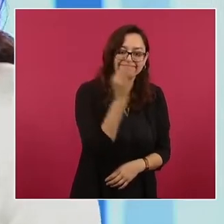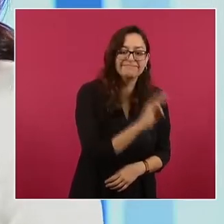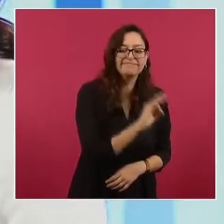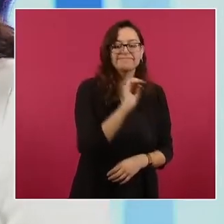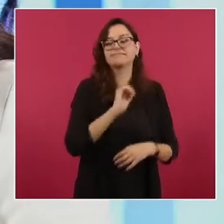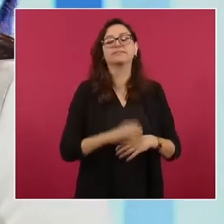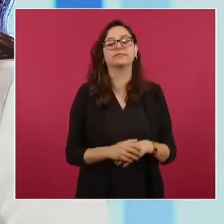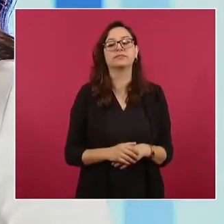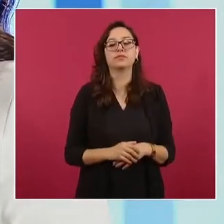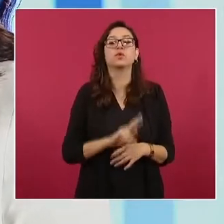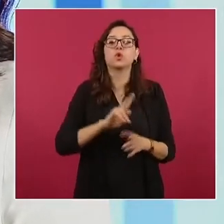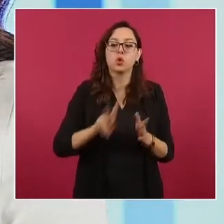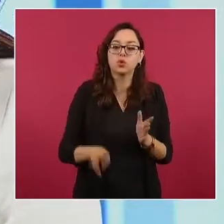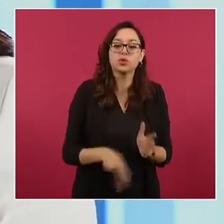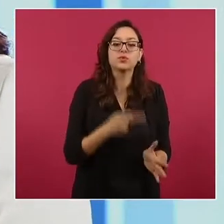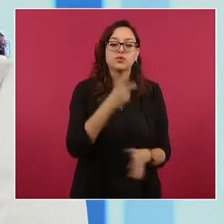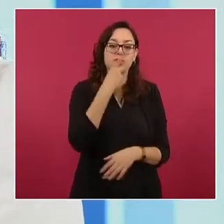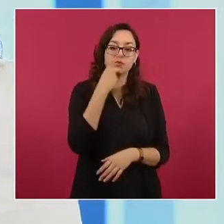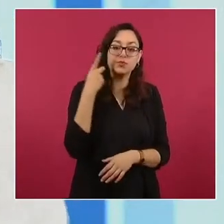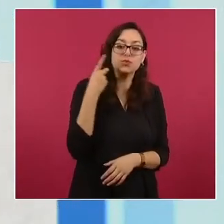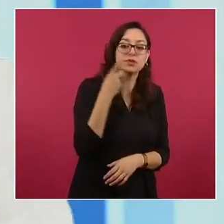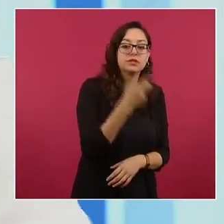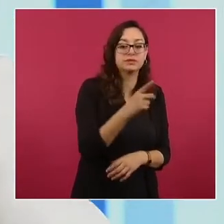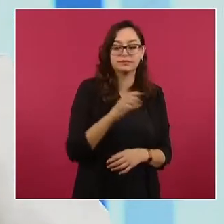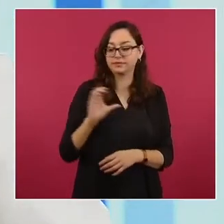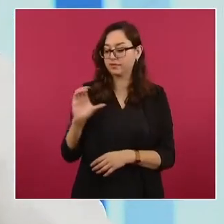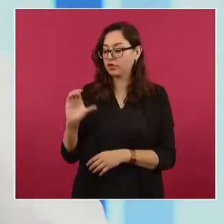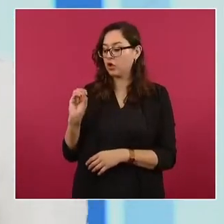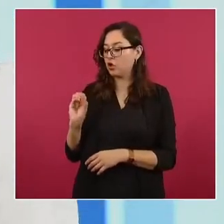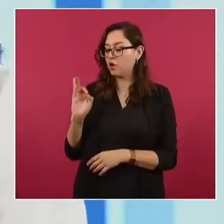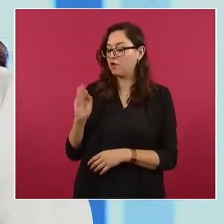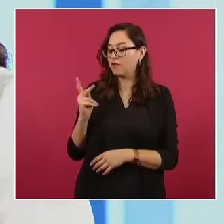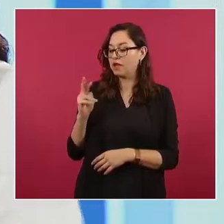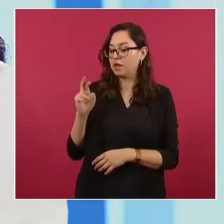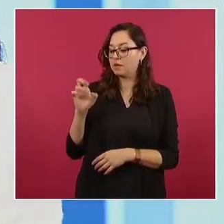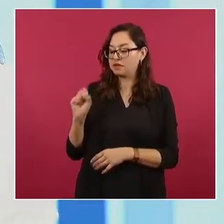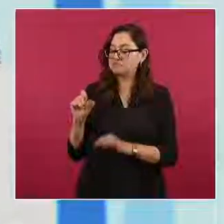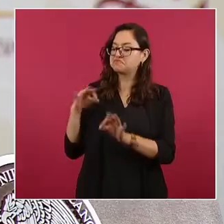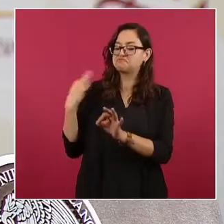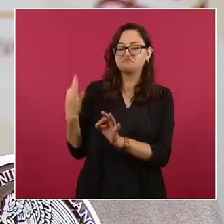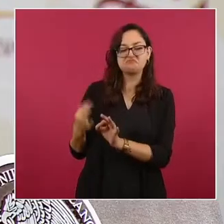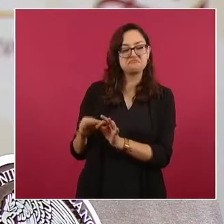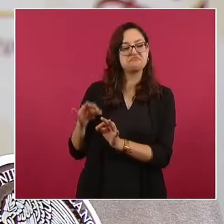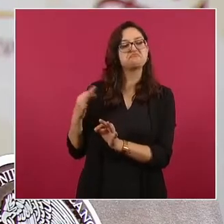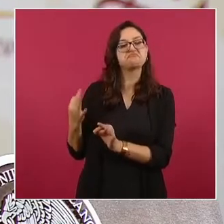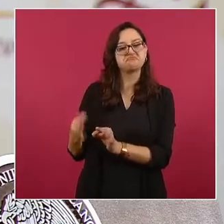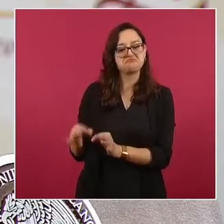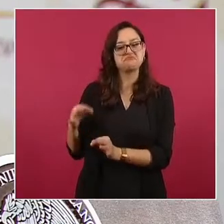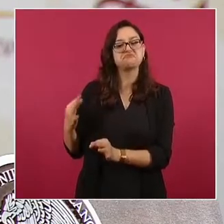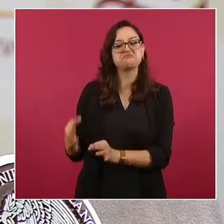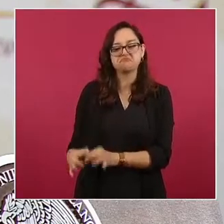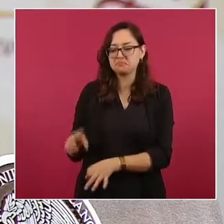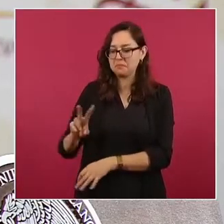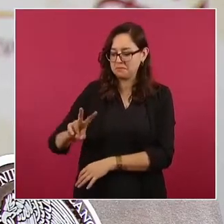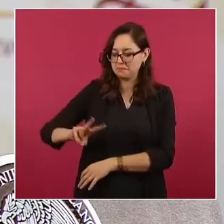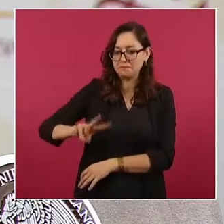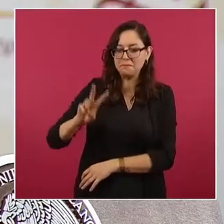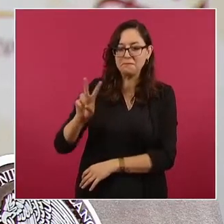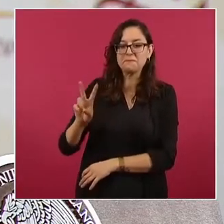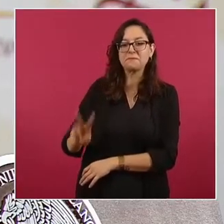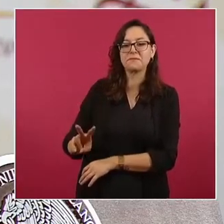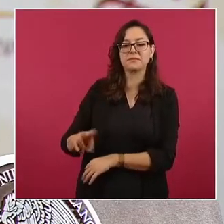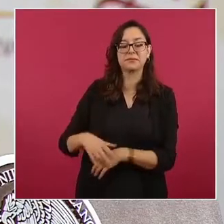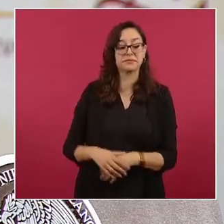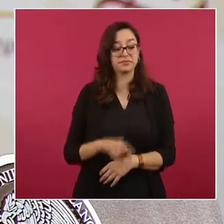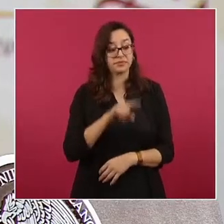Decimos, la eficiencia en COFEPRIS es un hecho. Los números que publica Aguilar en el